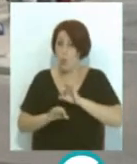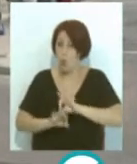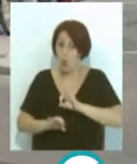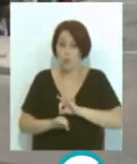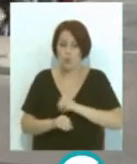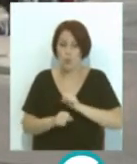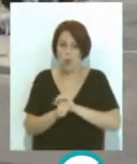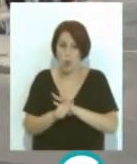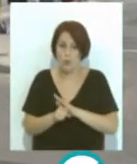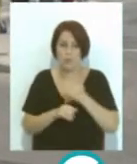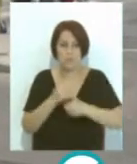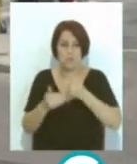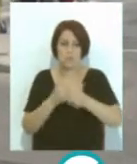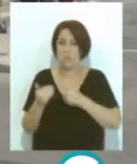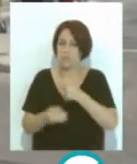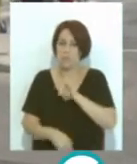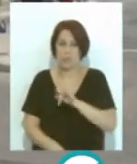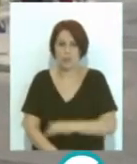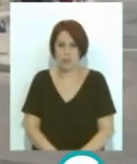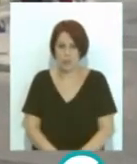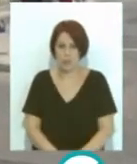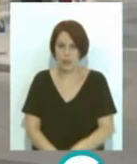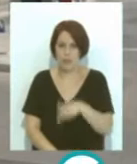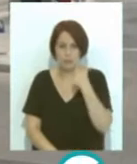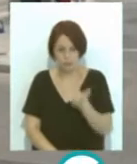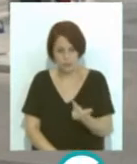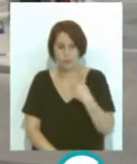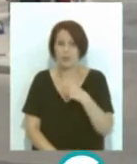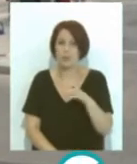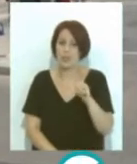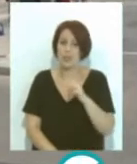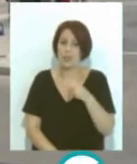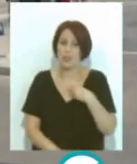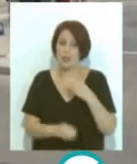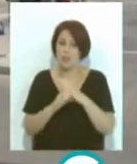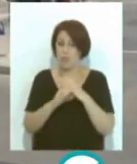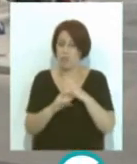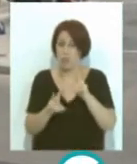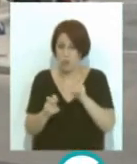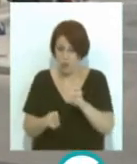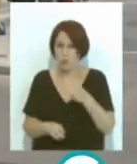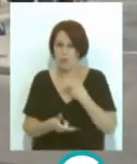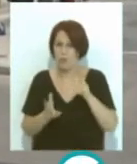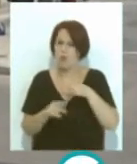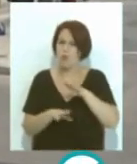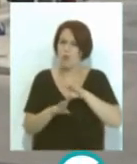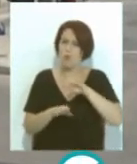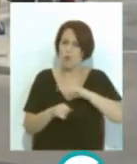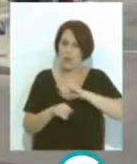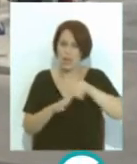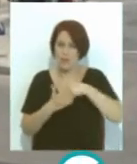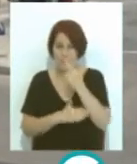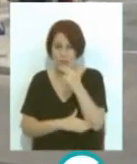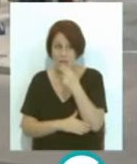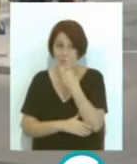COVID-19 que evoluciona favorablemente. Hay que indicar que 30 nuevas expediciones estarán disponibles de lunes a viernes y